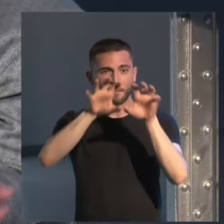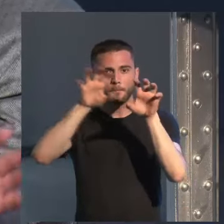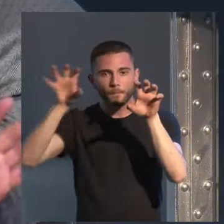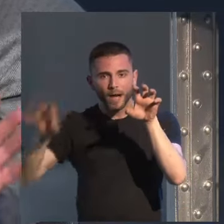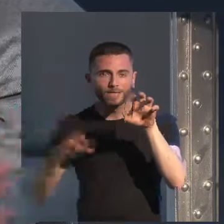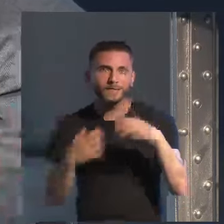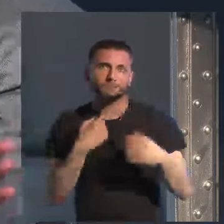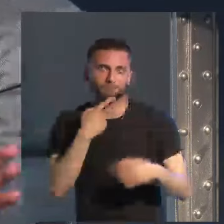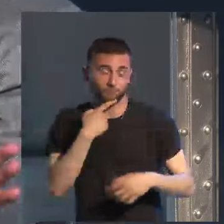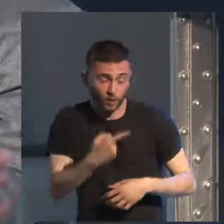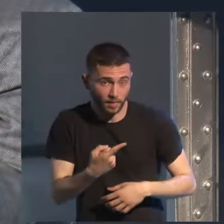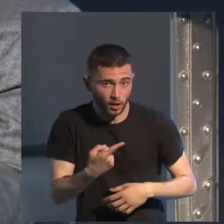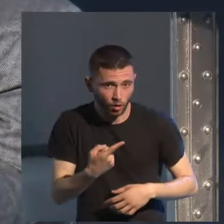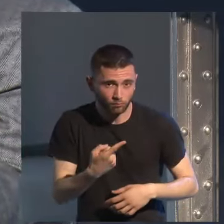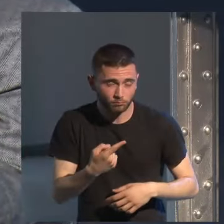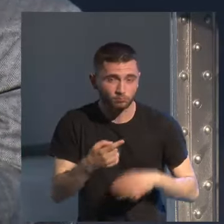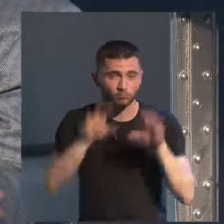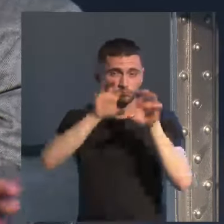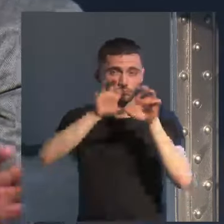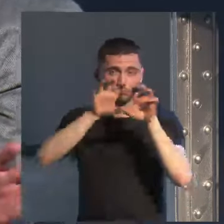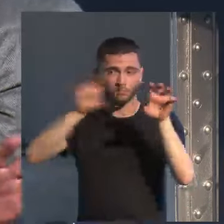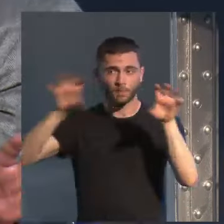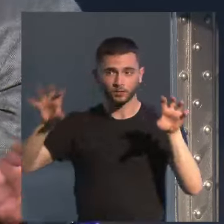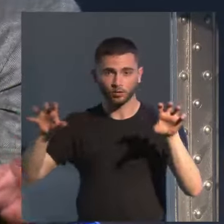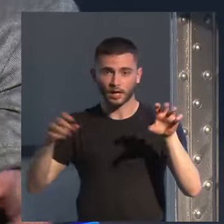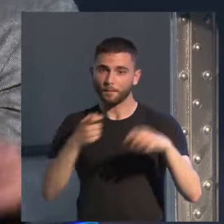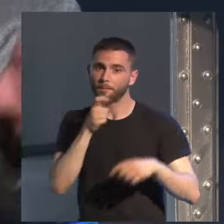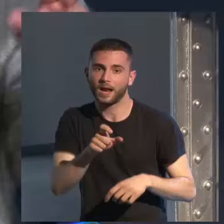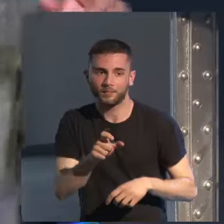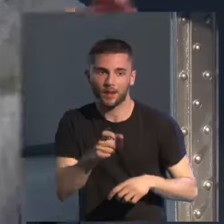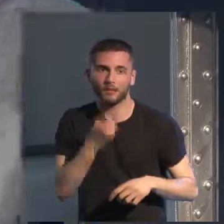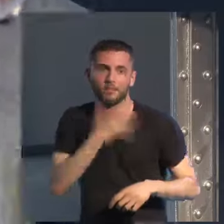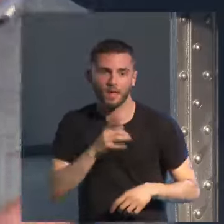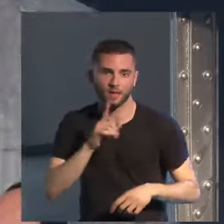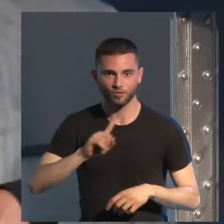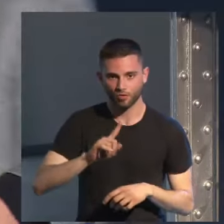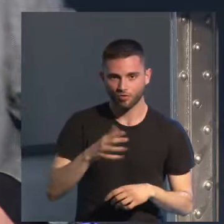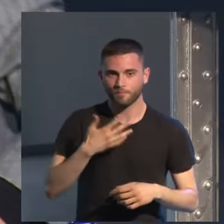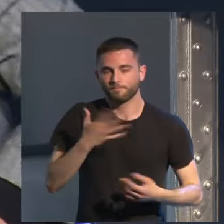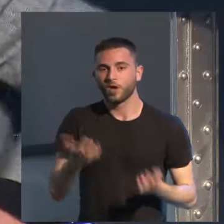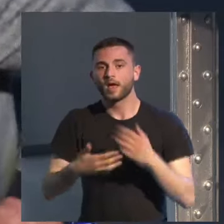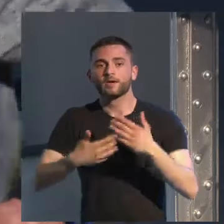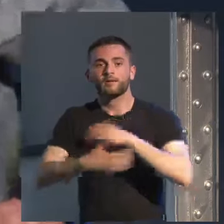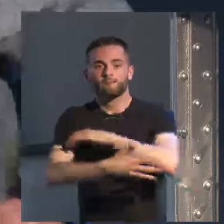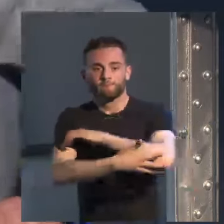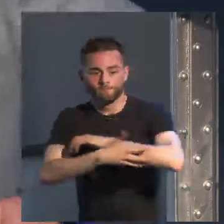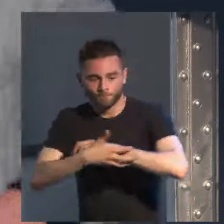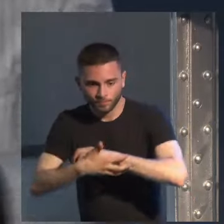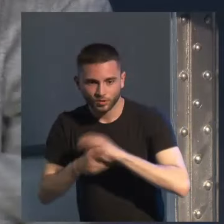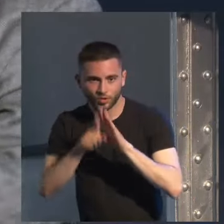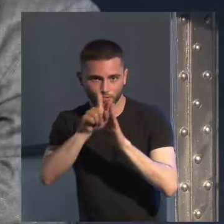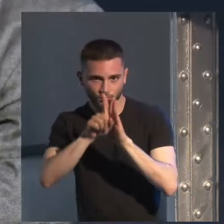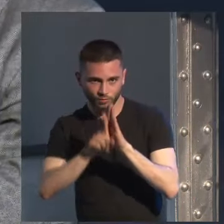voy a decirlo en un término que a lo mejor no sea el más apropiado, los subdesarrollados, no somos nórdicos,